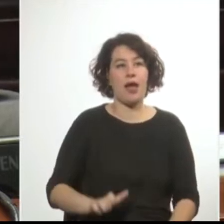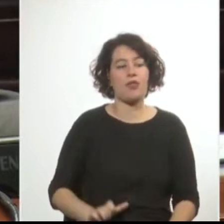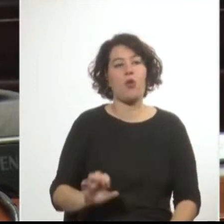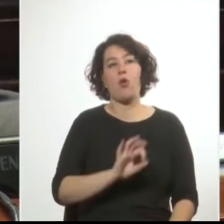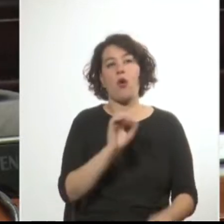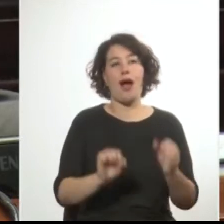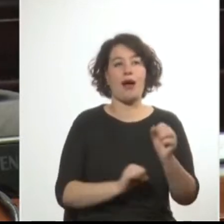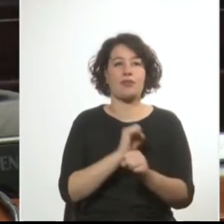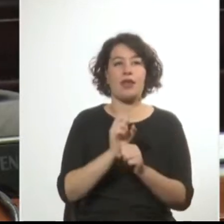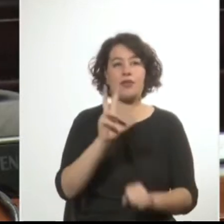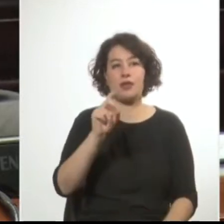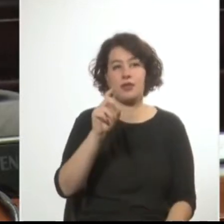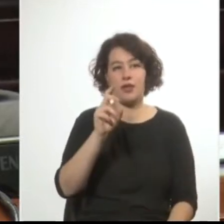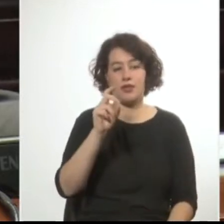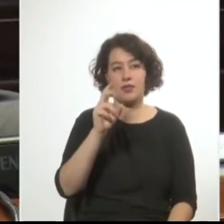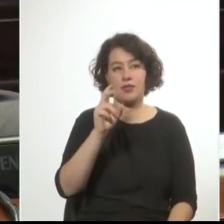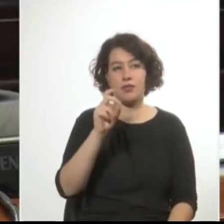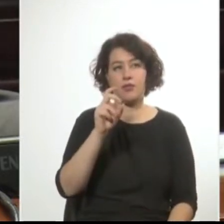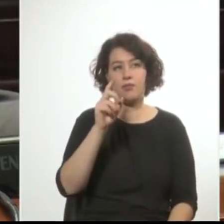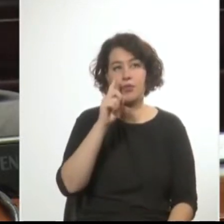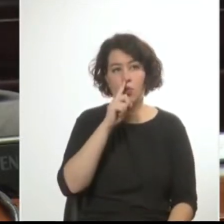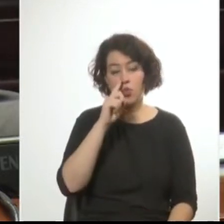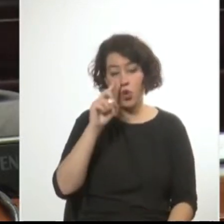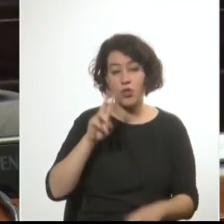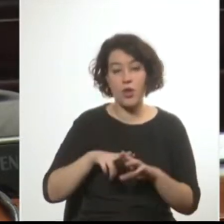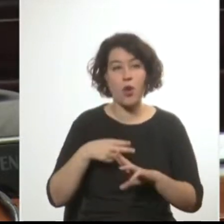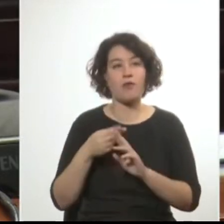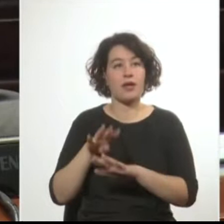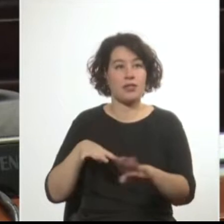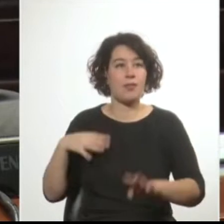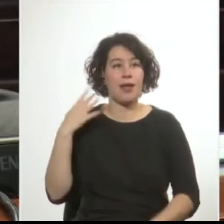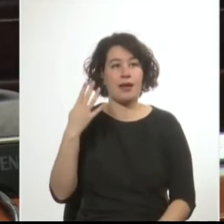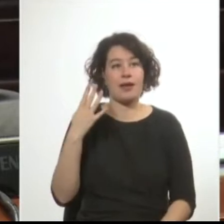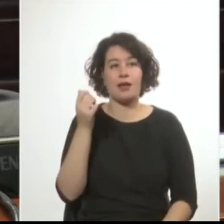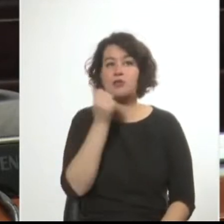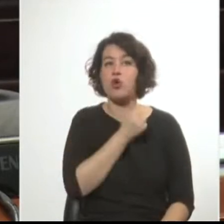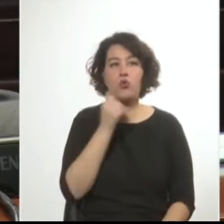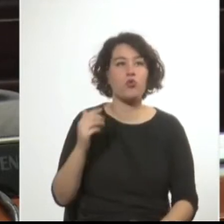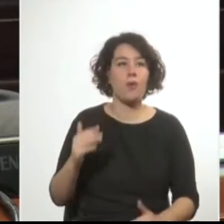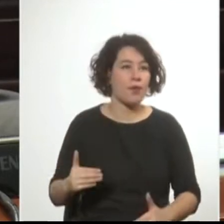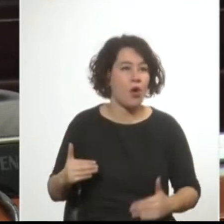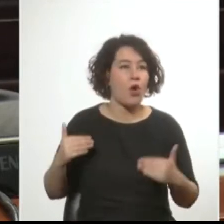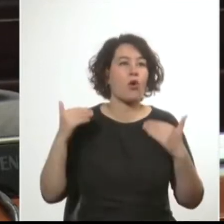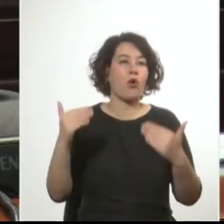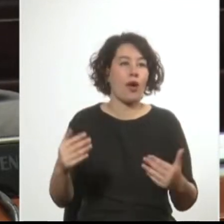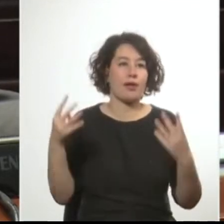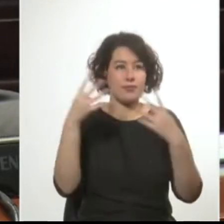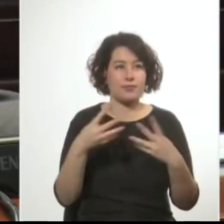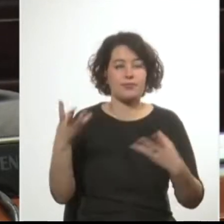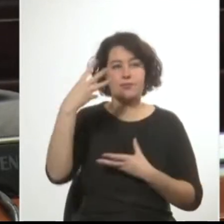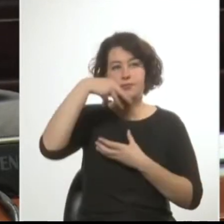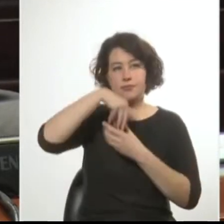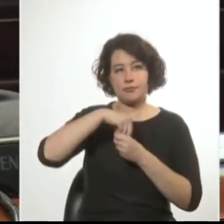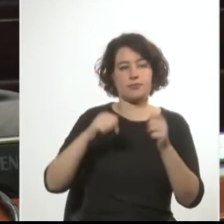hasta el 30 de junio. El 30 de junio, nuevamente, la Asamblea General resuelve prorrogar el estado de guerra interno